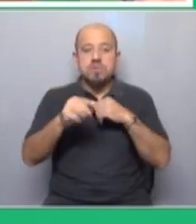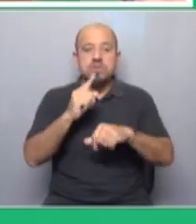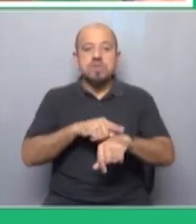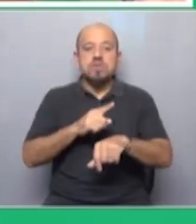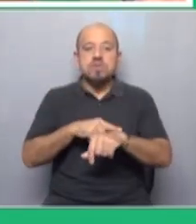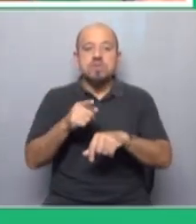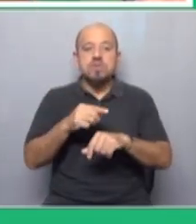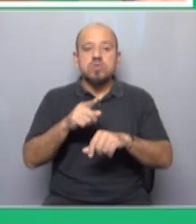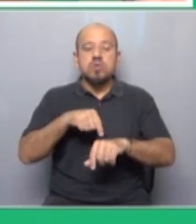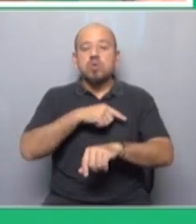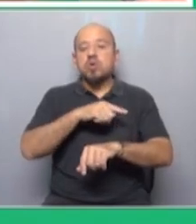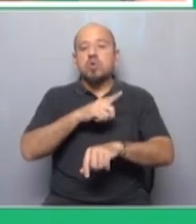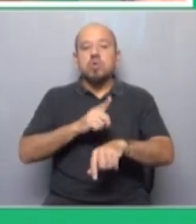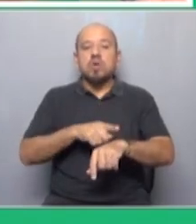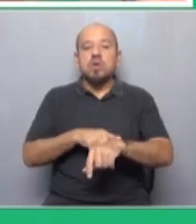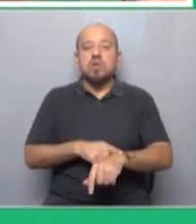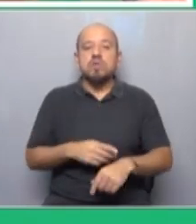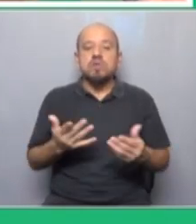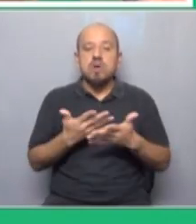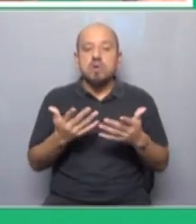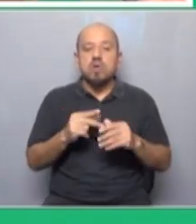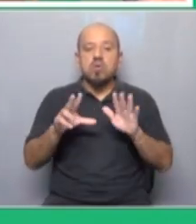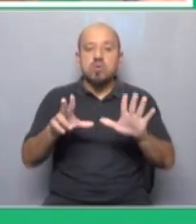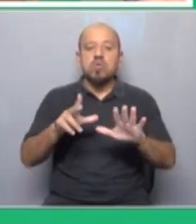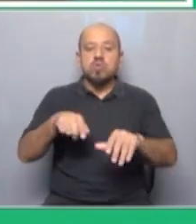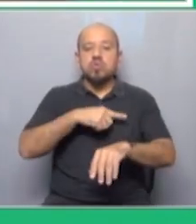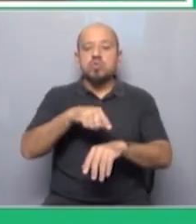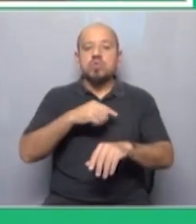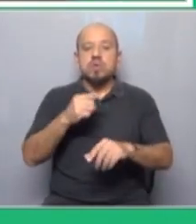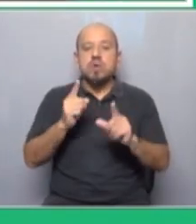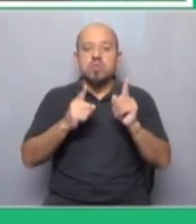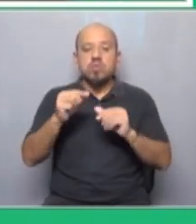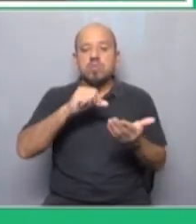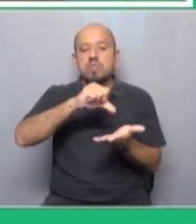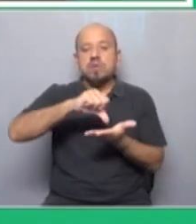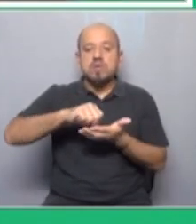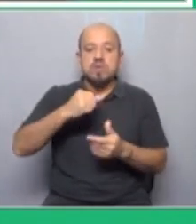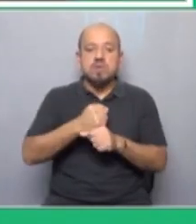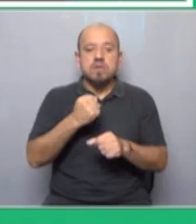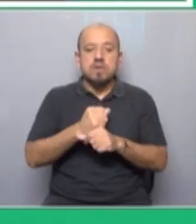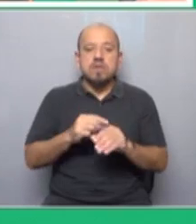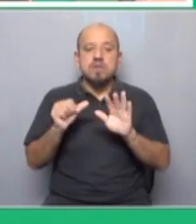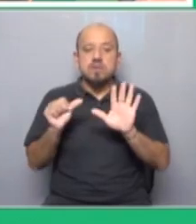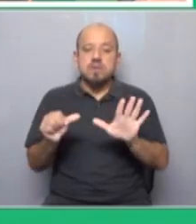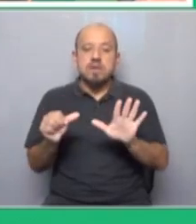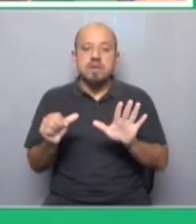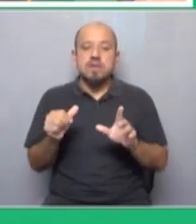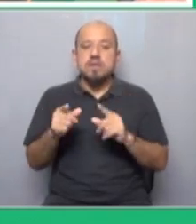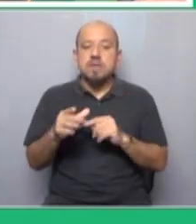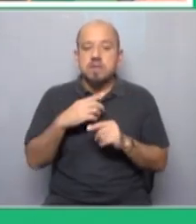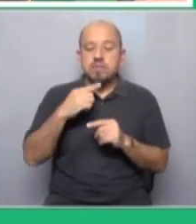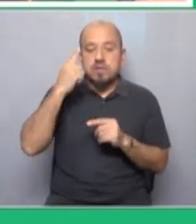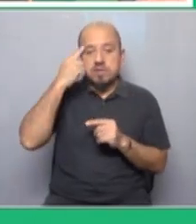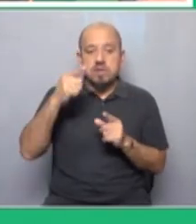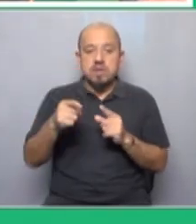del horario porque ahora nos parece muy normal 8 horas hay países que trabajan 6 ¿no? pero por eso entonces hay que dar pasos hacia esa lógica